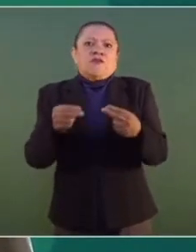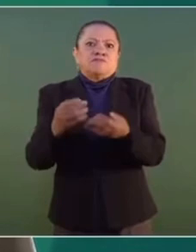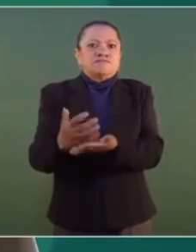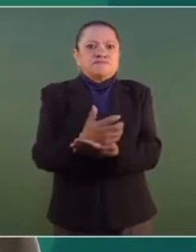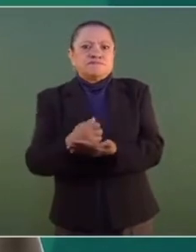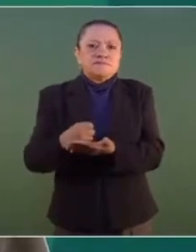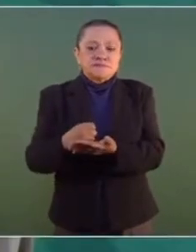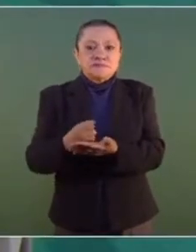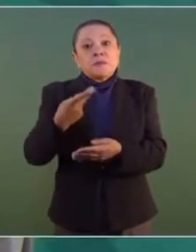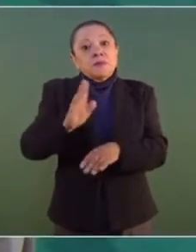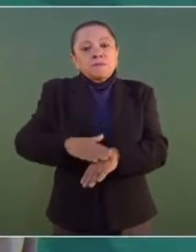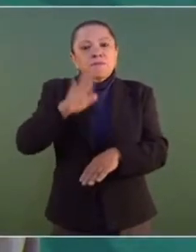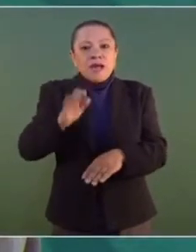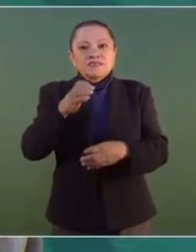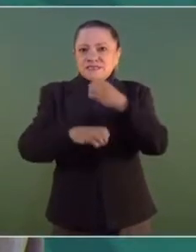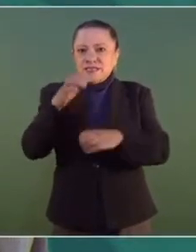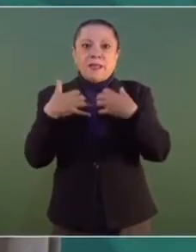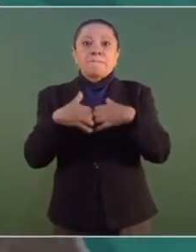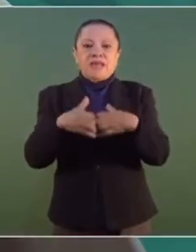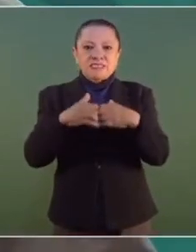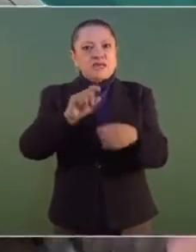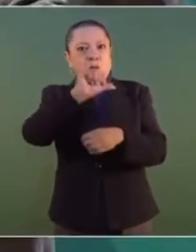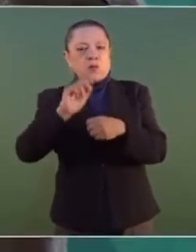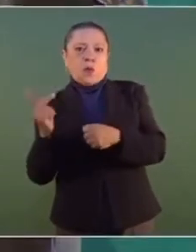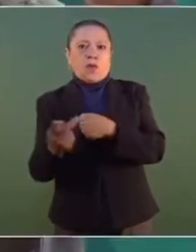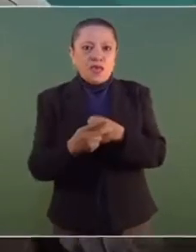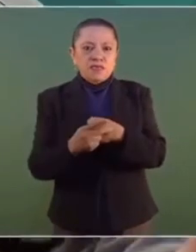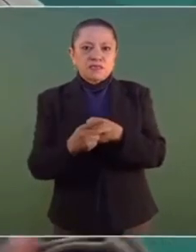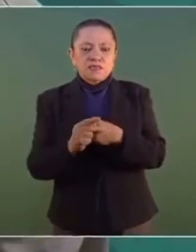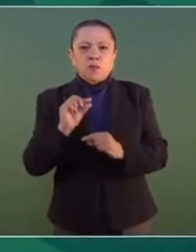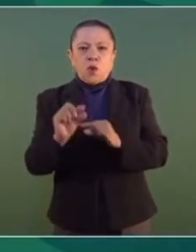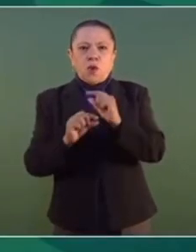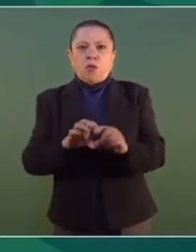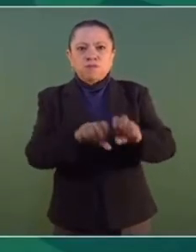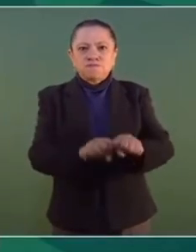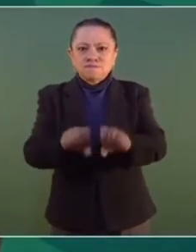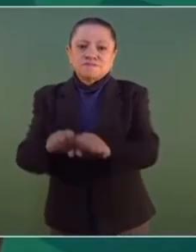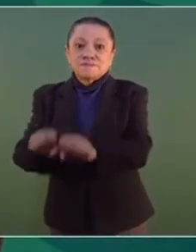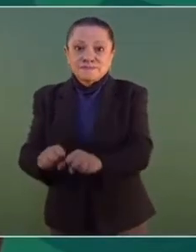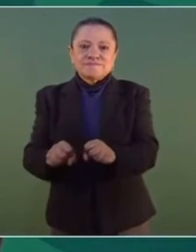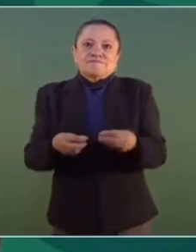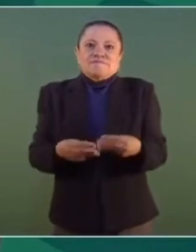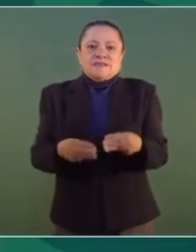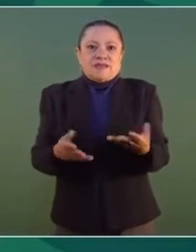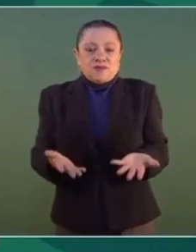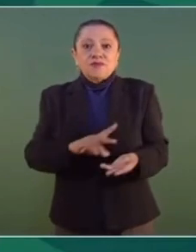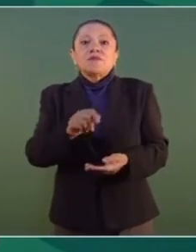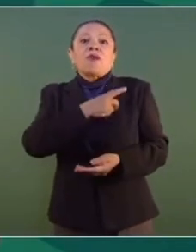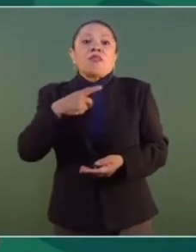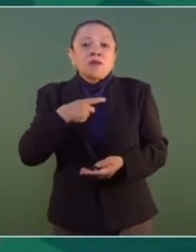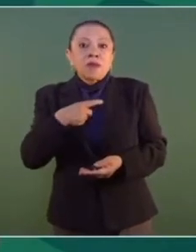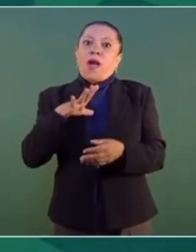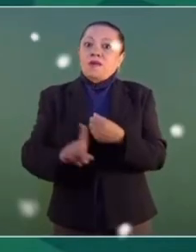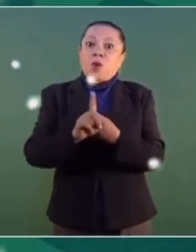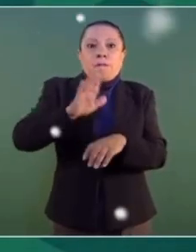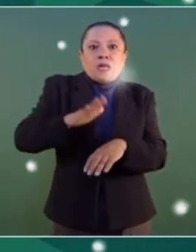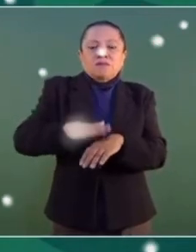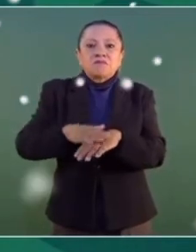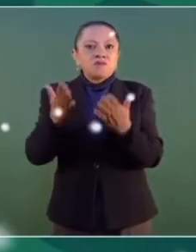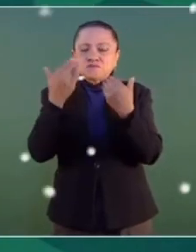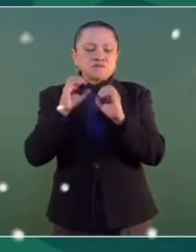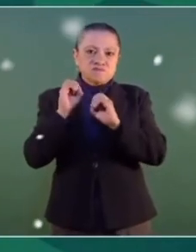sobre todo las empresas extranjeras que se estaban apoderando de todo el mercado y se les tenía que comprar la luz a precios elevadísimos.